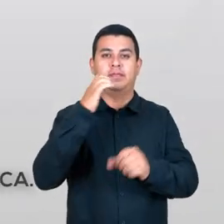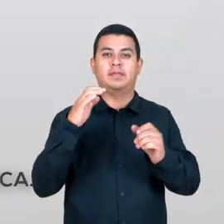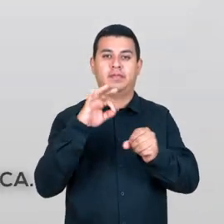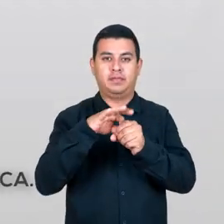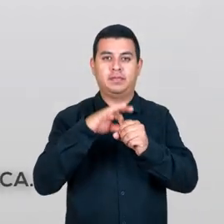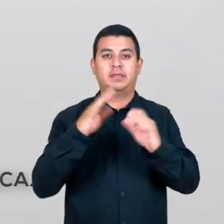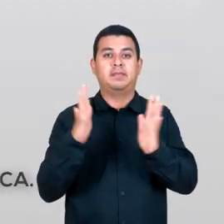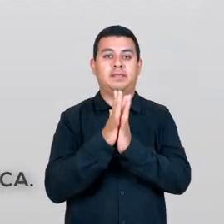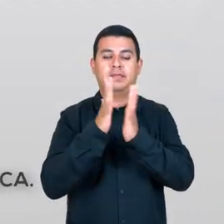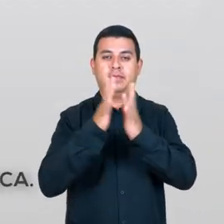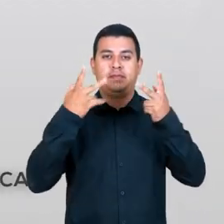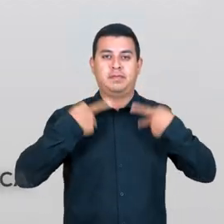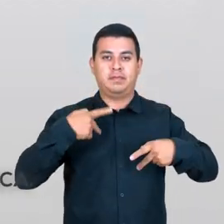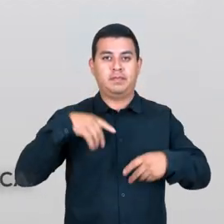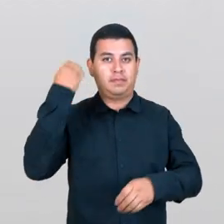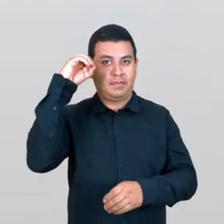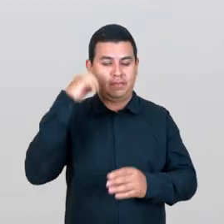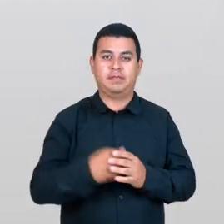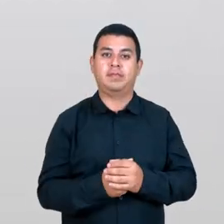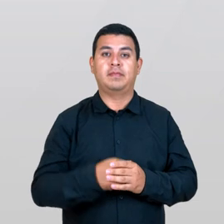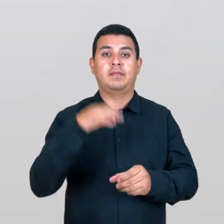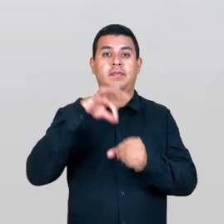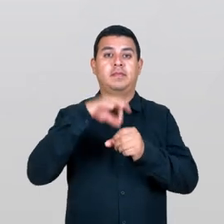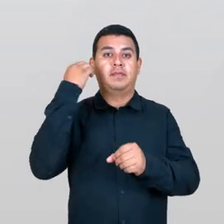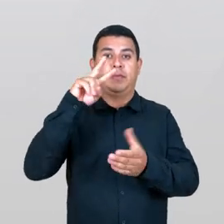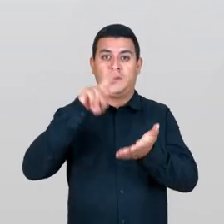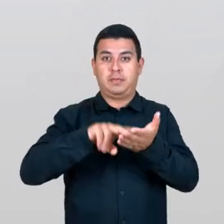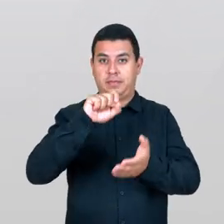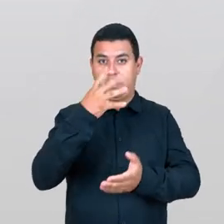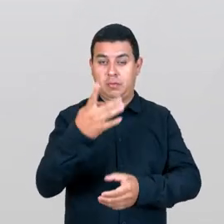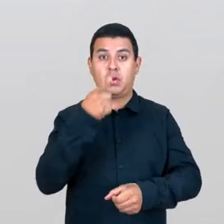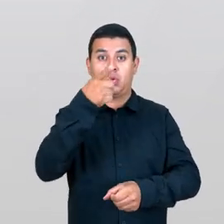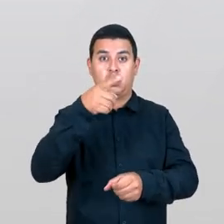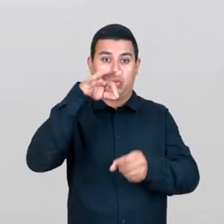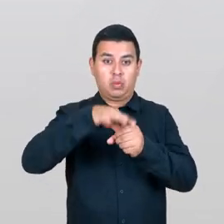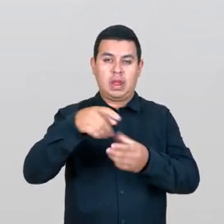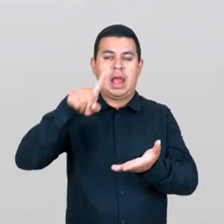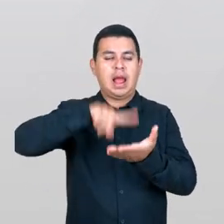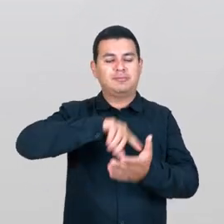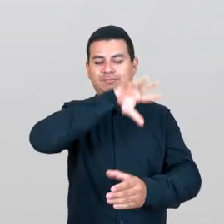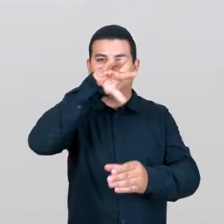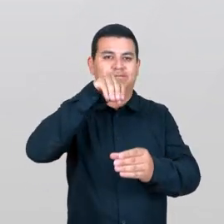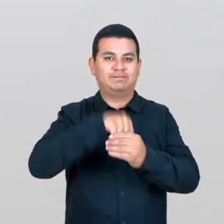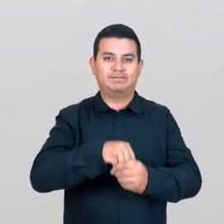Electoral y de Participación Ciudadana de Oaxaca. Elecciones Oaxaca 2024. Tu voto lo puede todo.